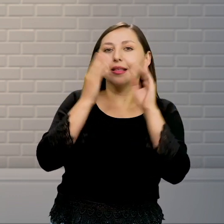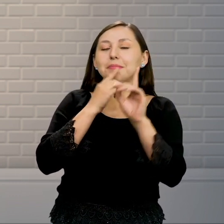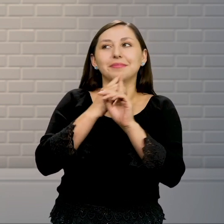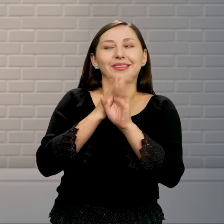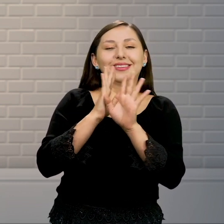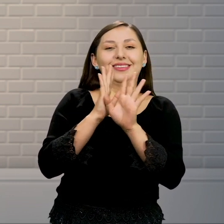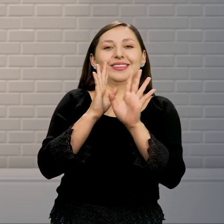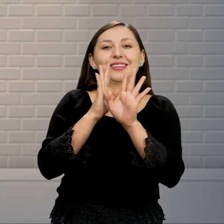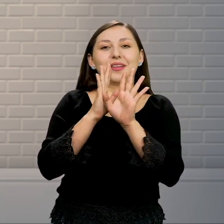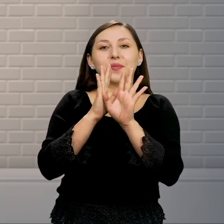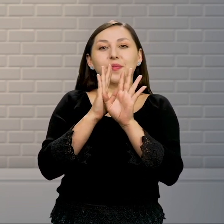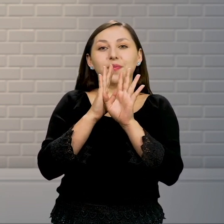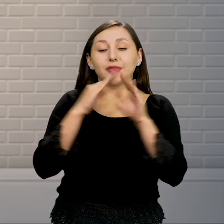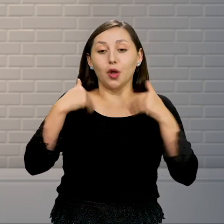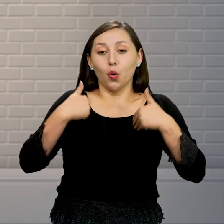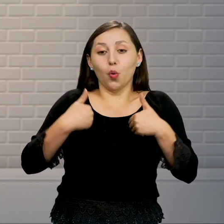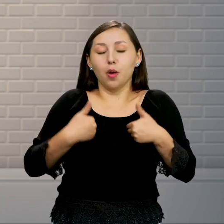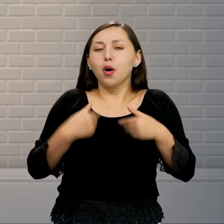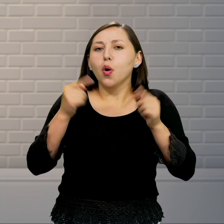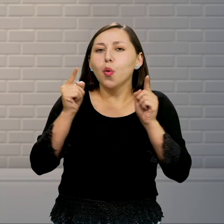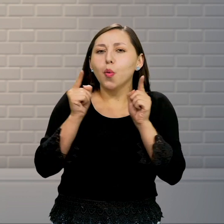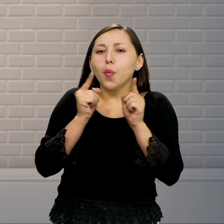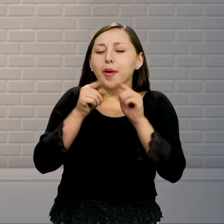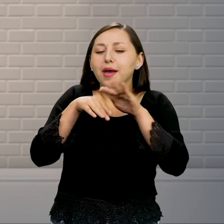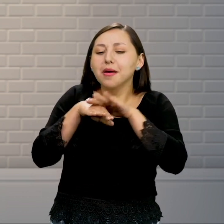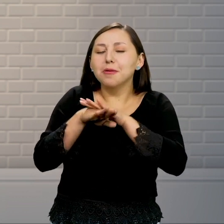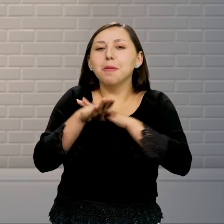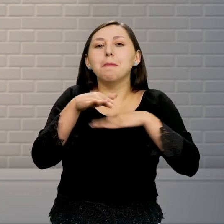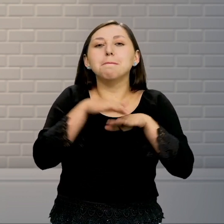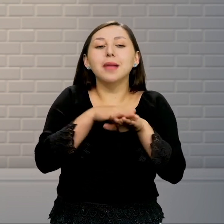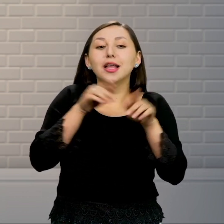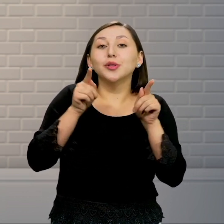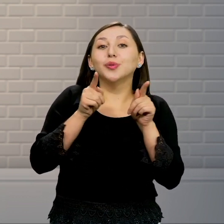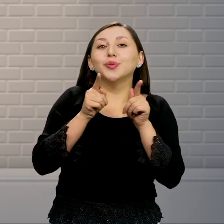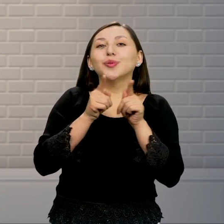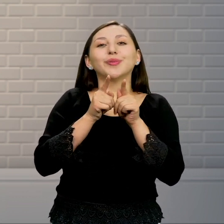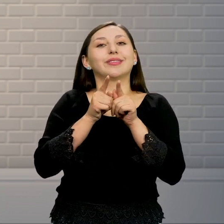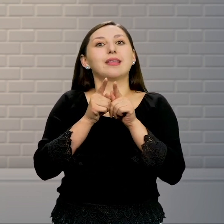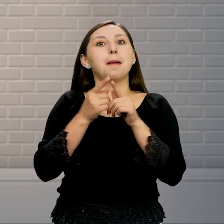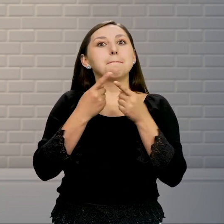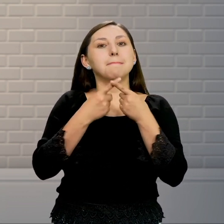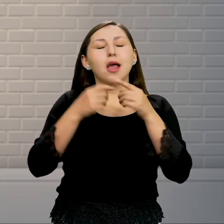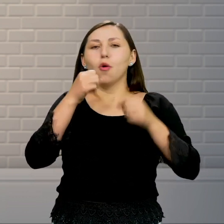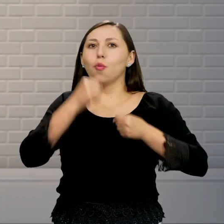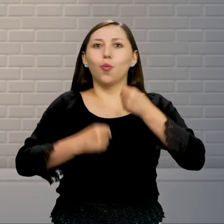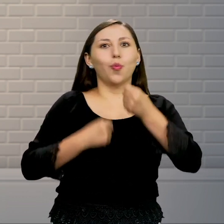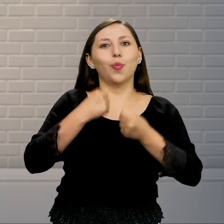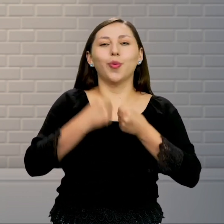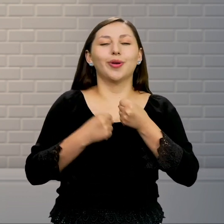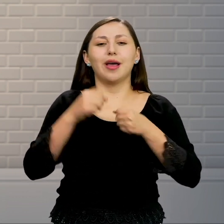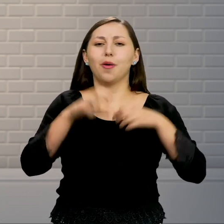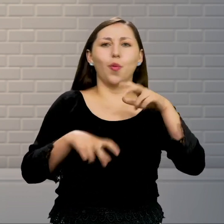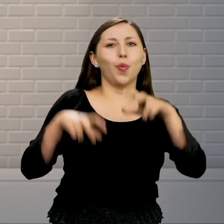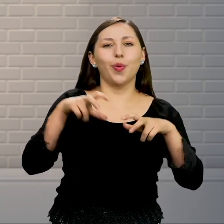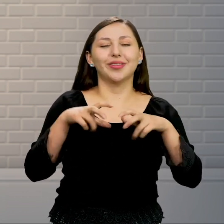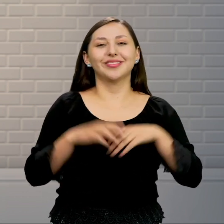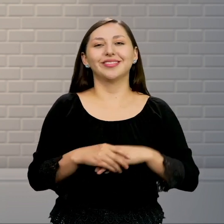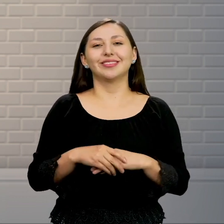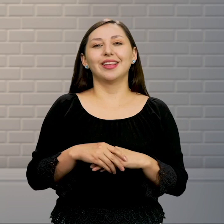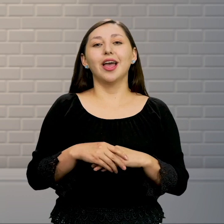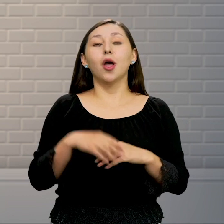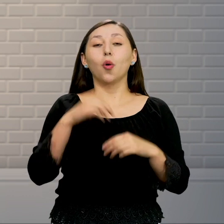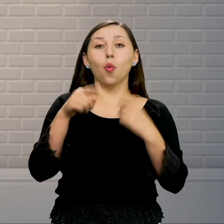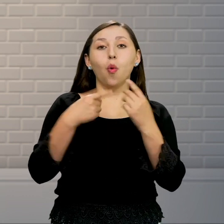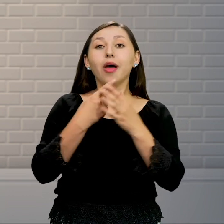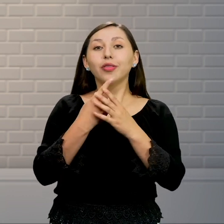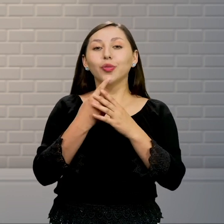verdad Su cuerpo es pequeñito, sus patas son cortas Pero eso no le impide que sea super ágil Lo que más me gusta de Rex es cuando mueve